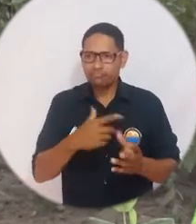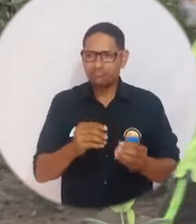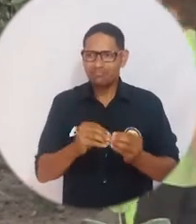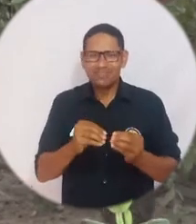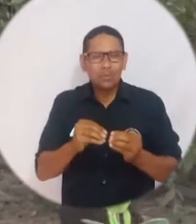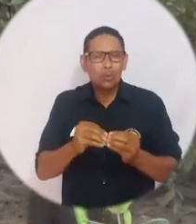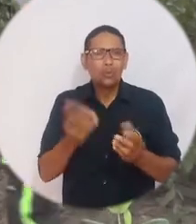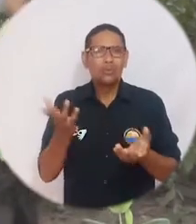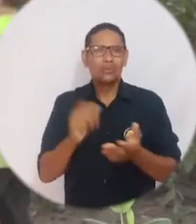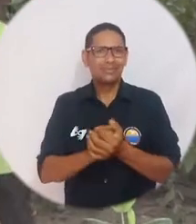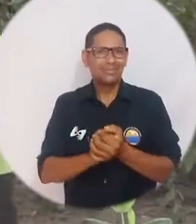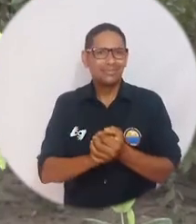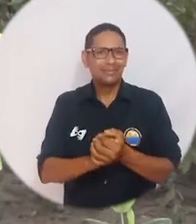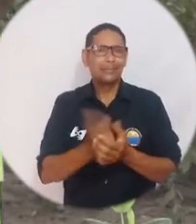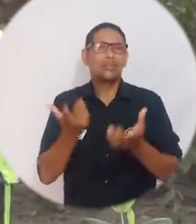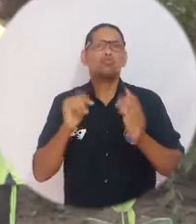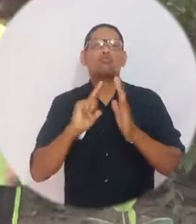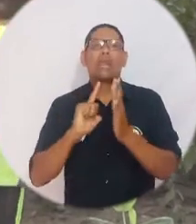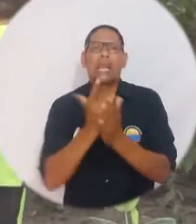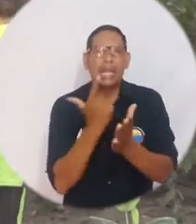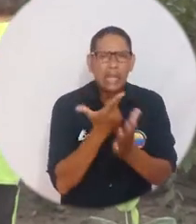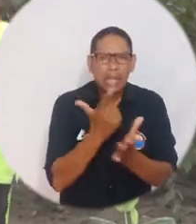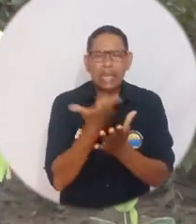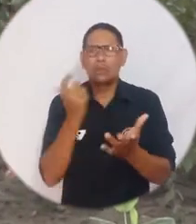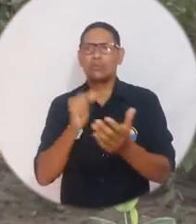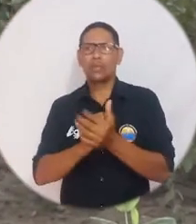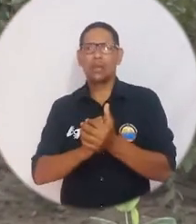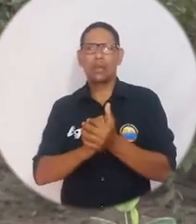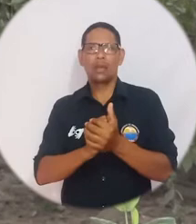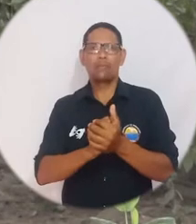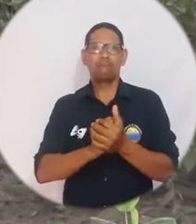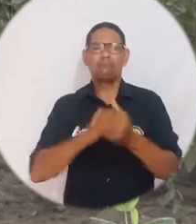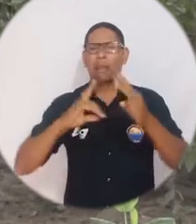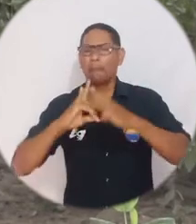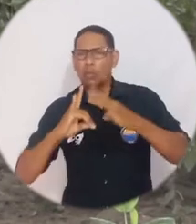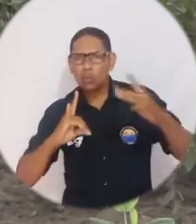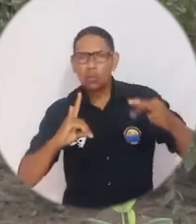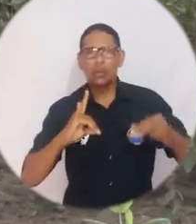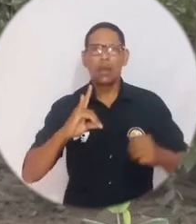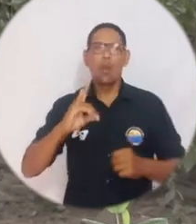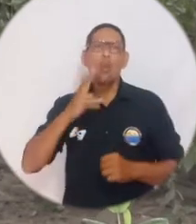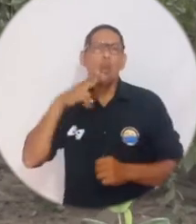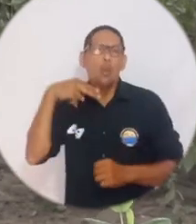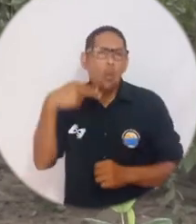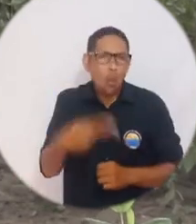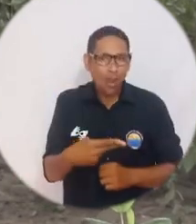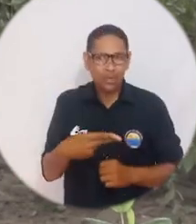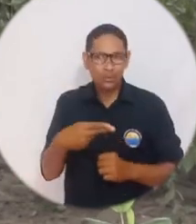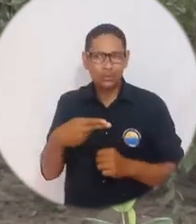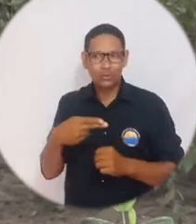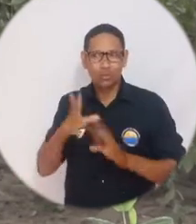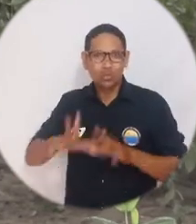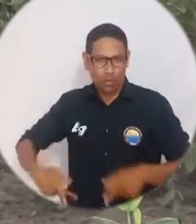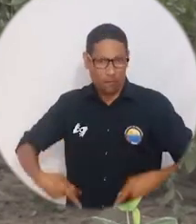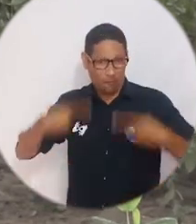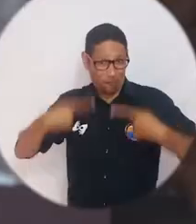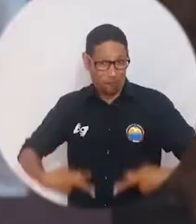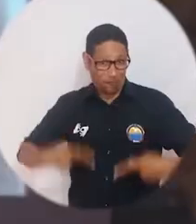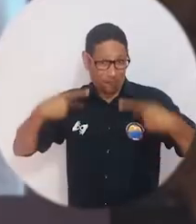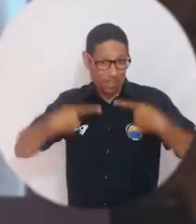otra vez de retomar las palabras, la magia, la literatura, la mitología, el cuento